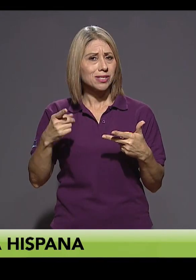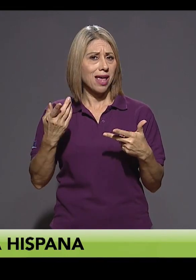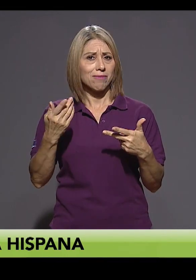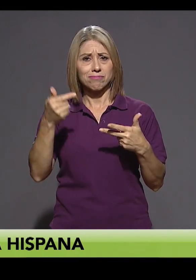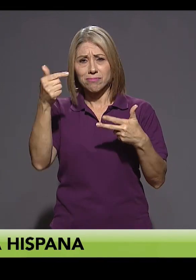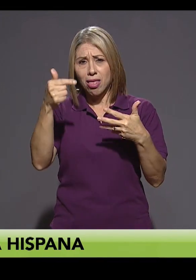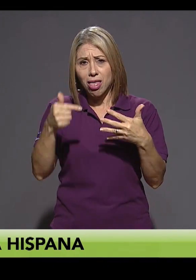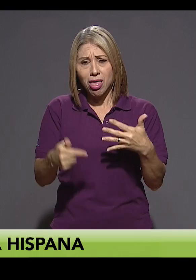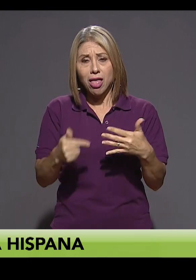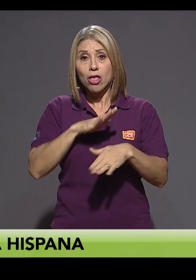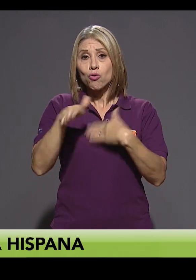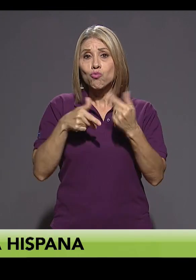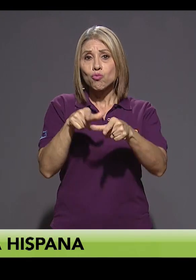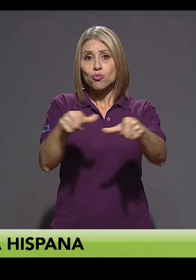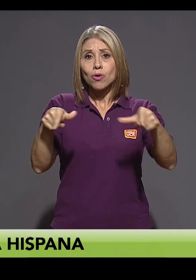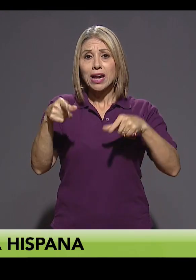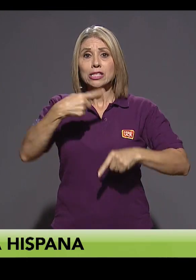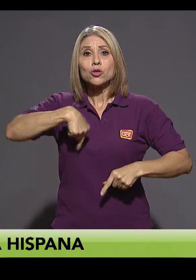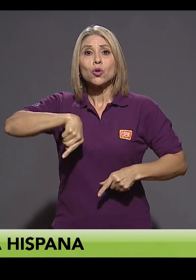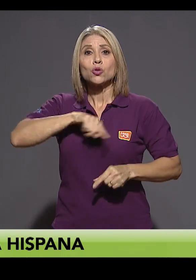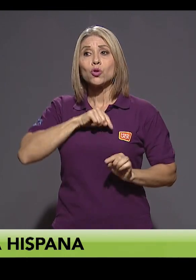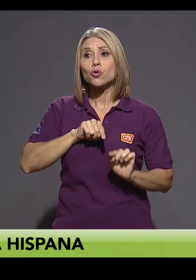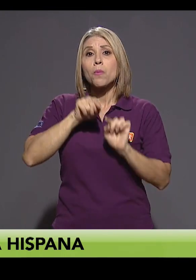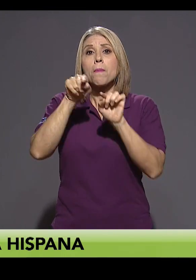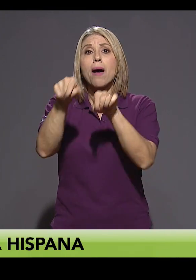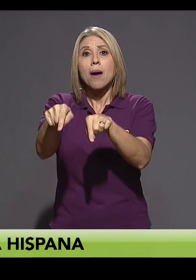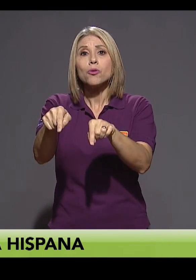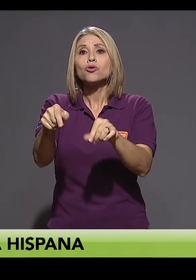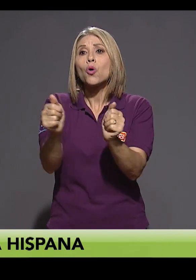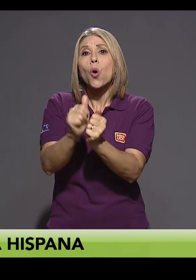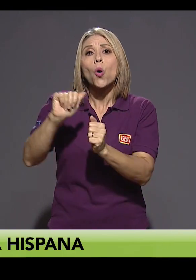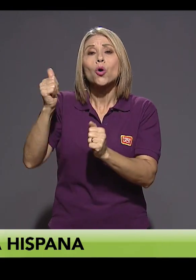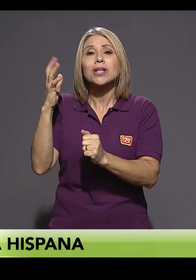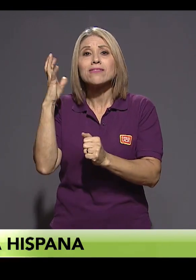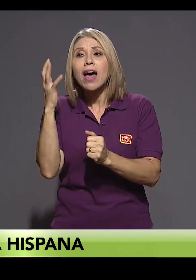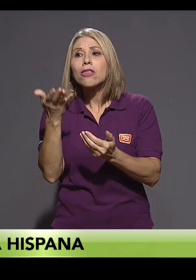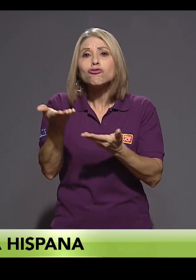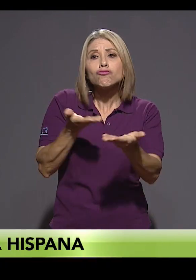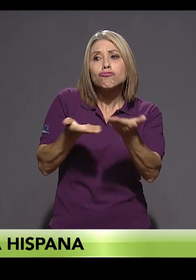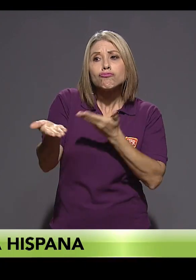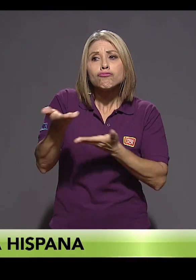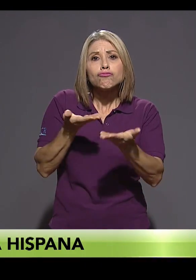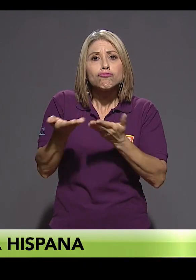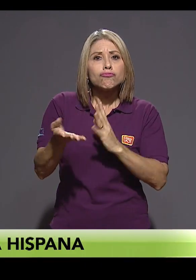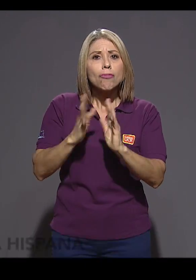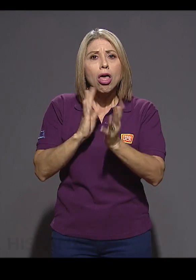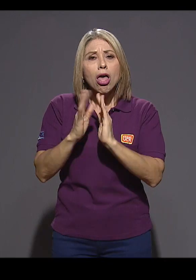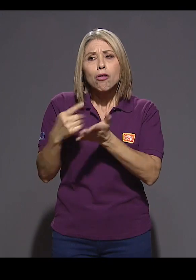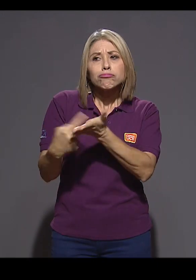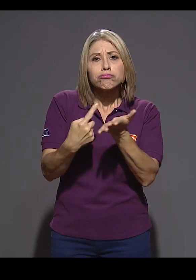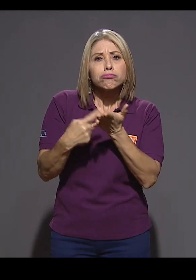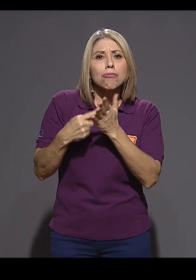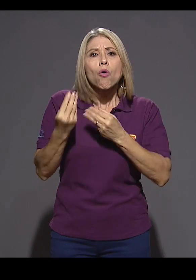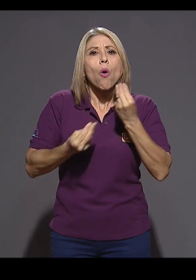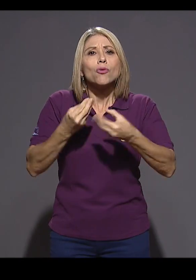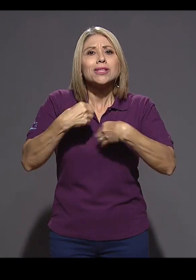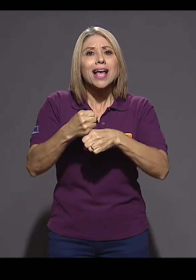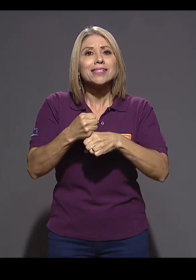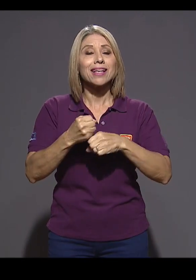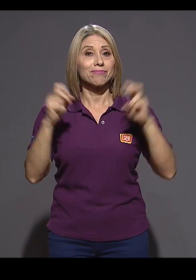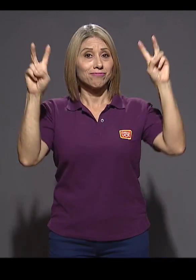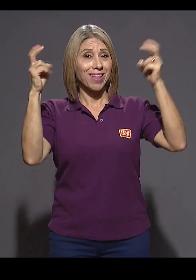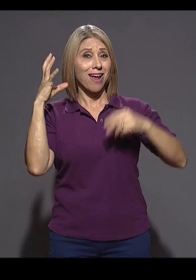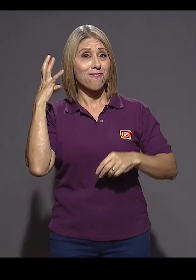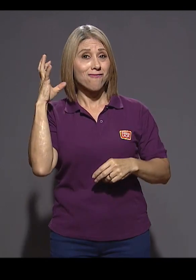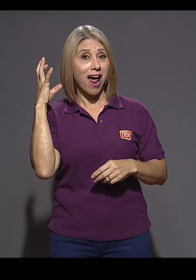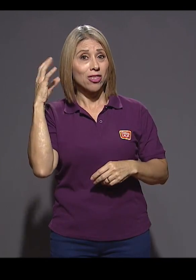en todos esos espacios vamos a discutir con otras radios del mundo cómo es que se hacen, porque eso también es importante. Es decir, la radio loca no es una